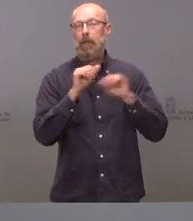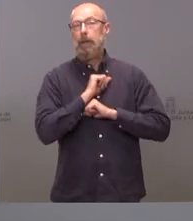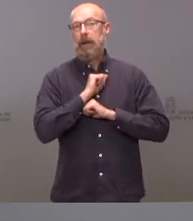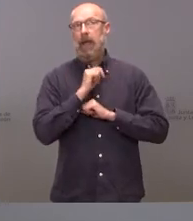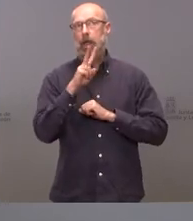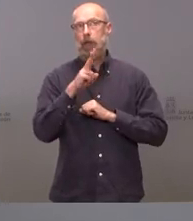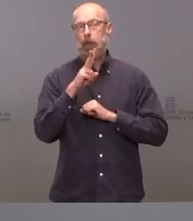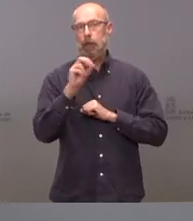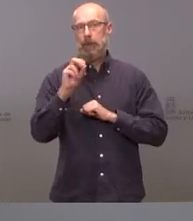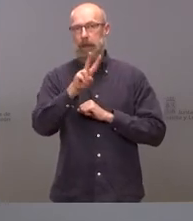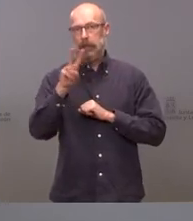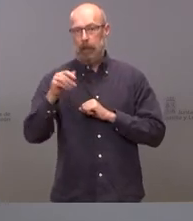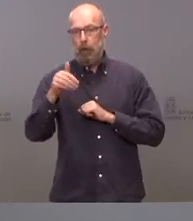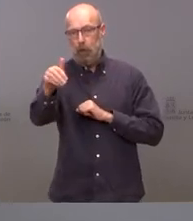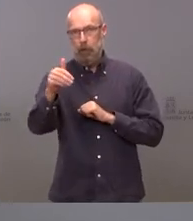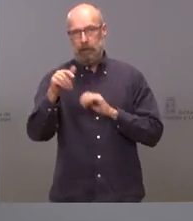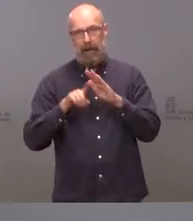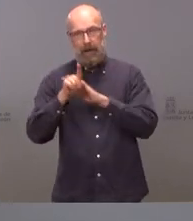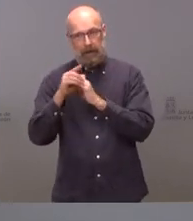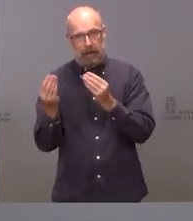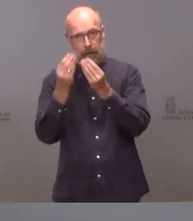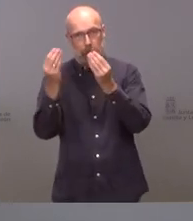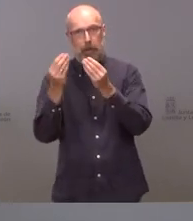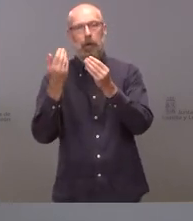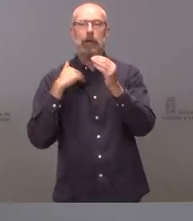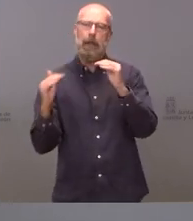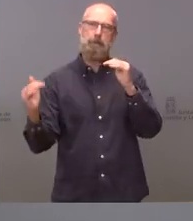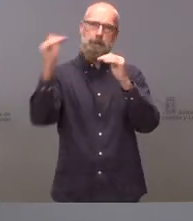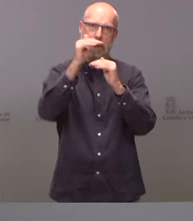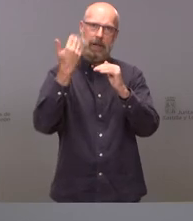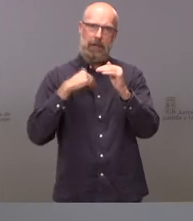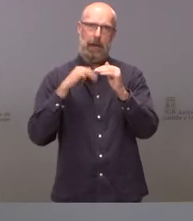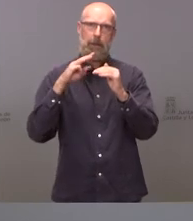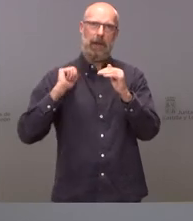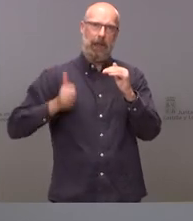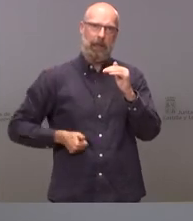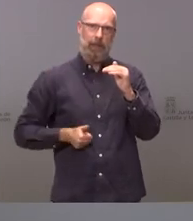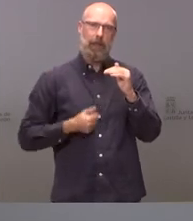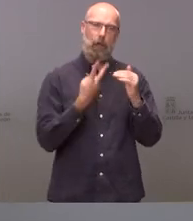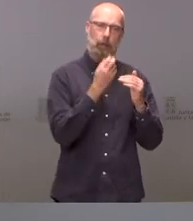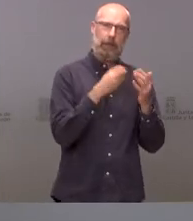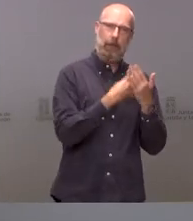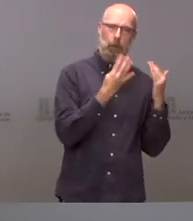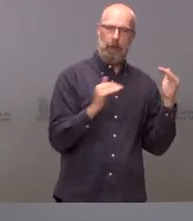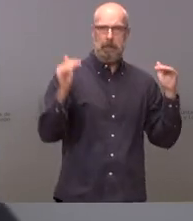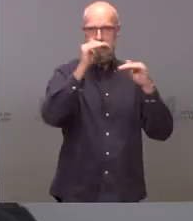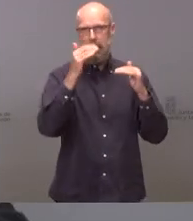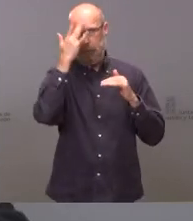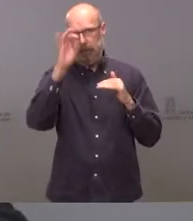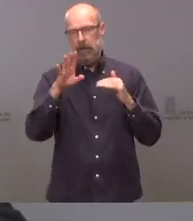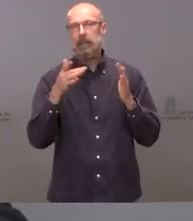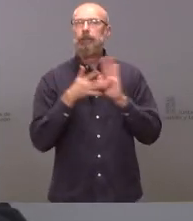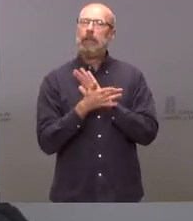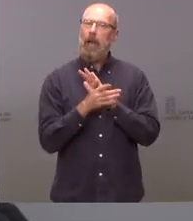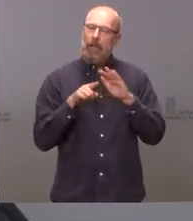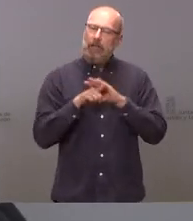donde el nivel de crecimiento sí nos permitirá superar el nivel de PIB que tuvimos en el año 19 por lo tanto estamos en crecimiento